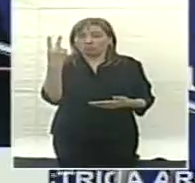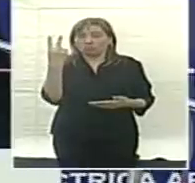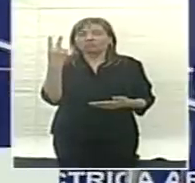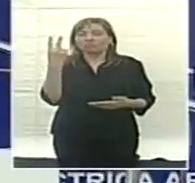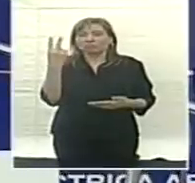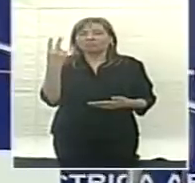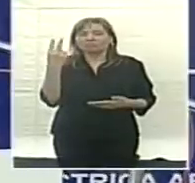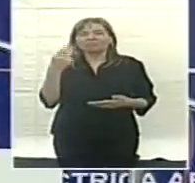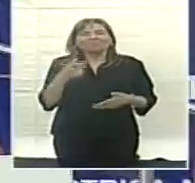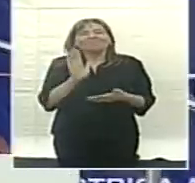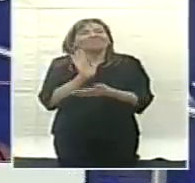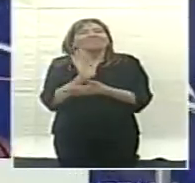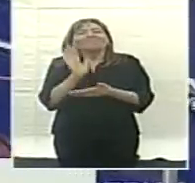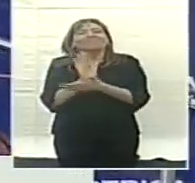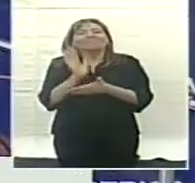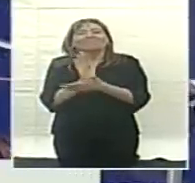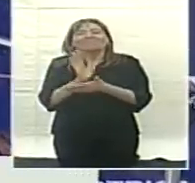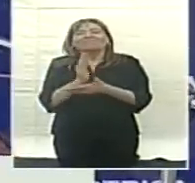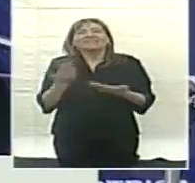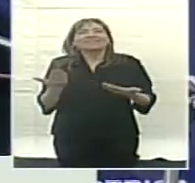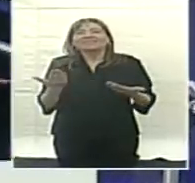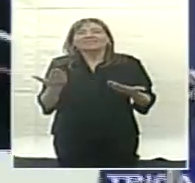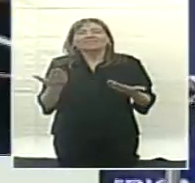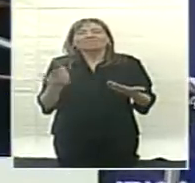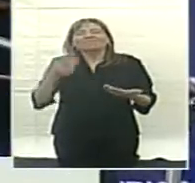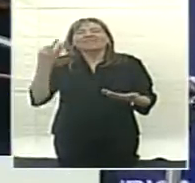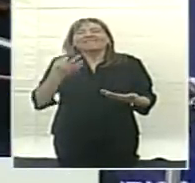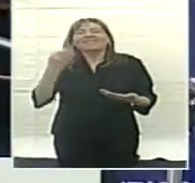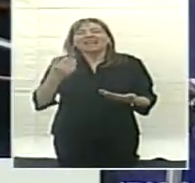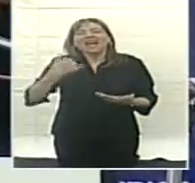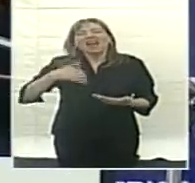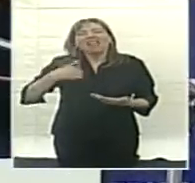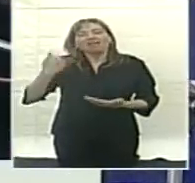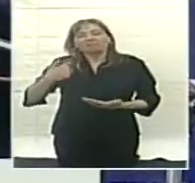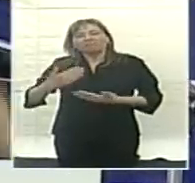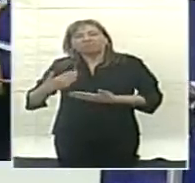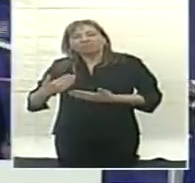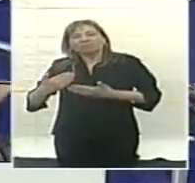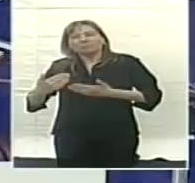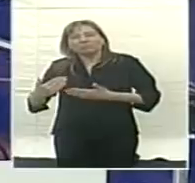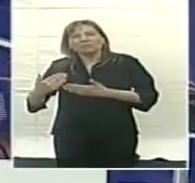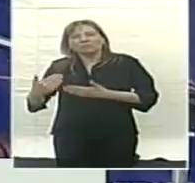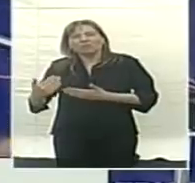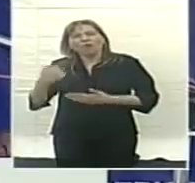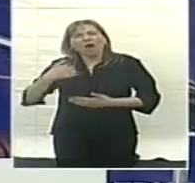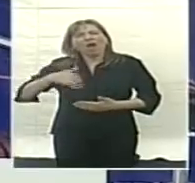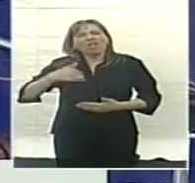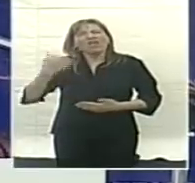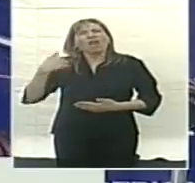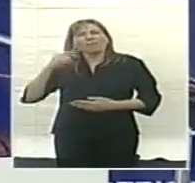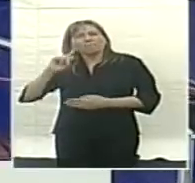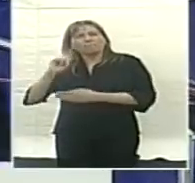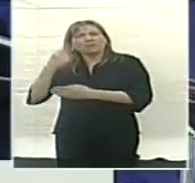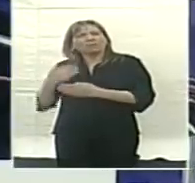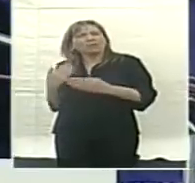que era el símbolo también no solamente de la postergación en algo que fuimos pioneros, recién